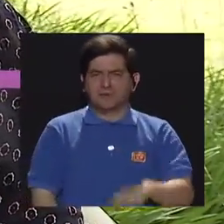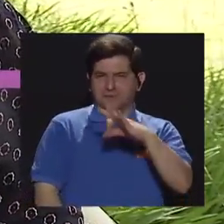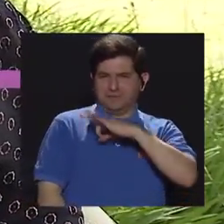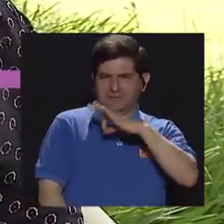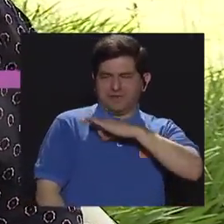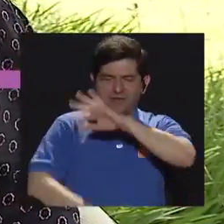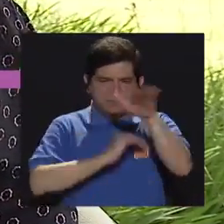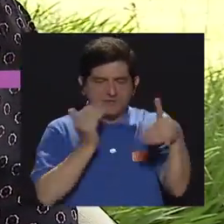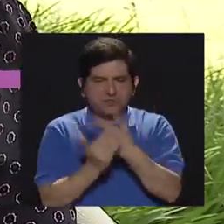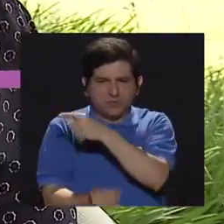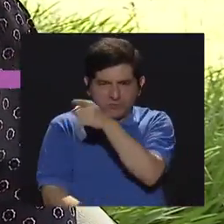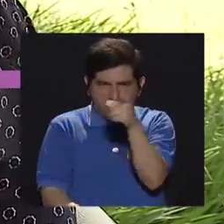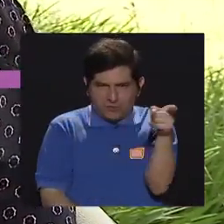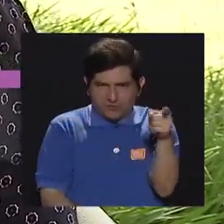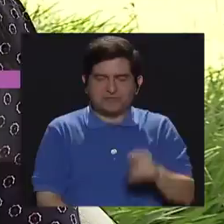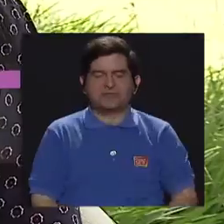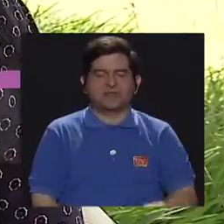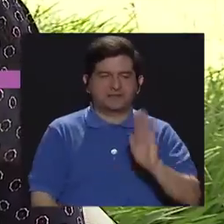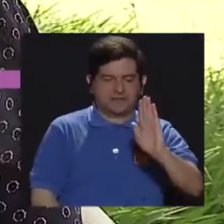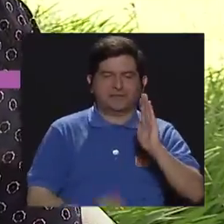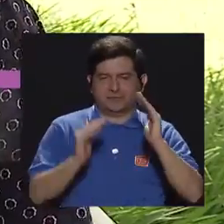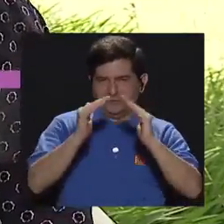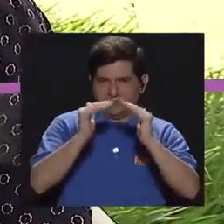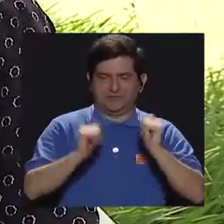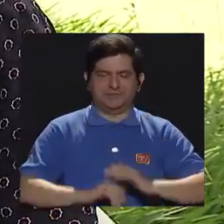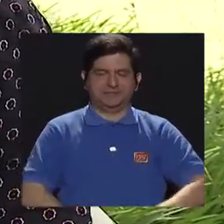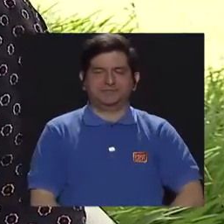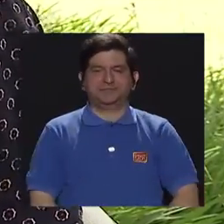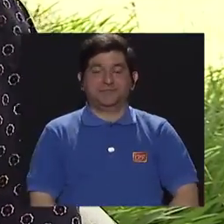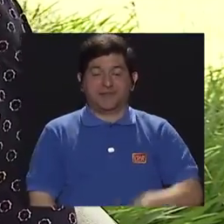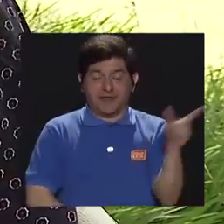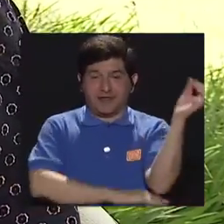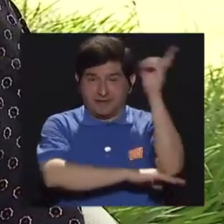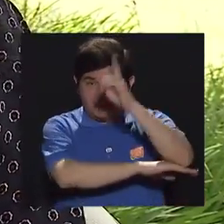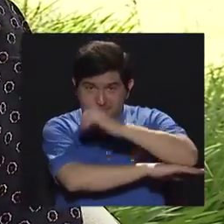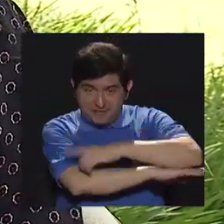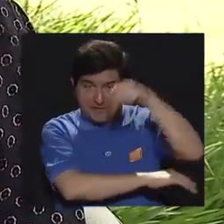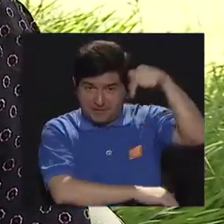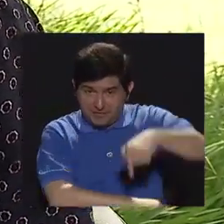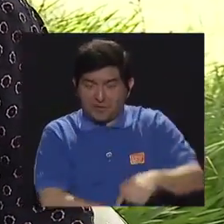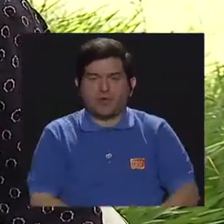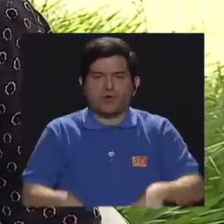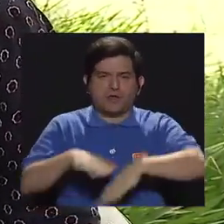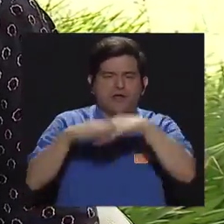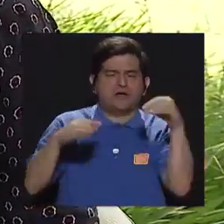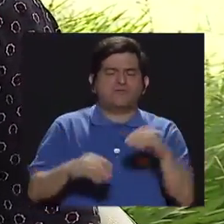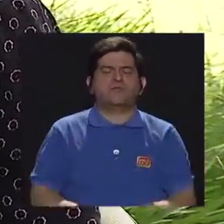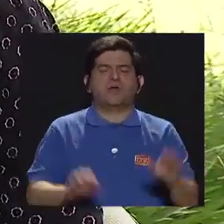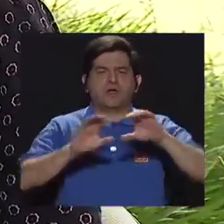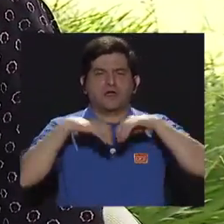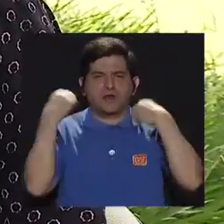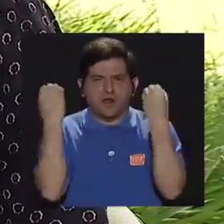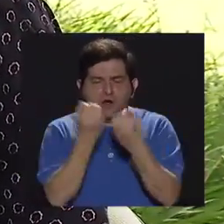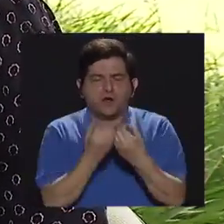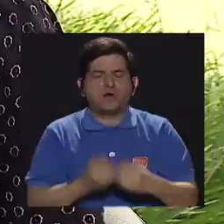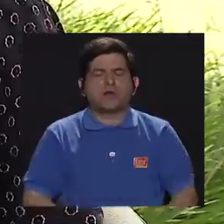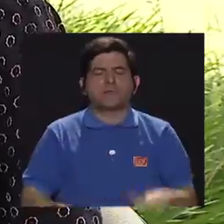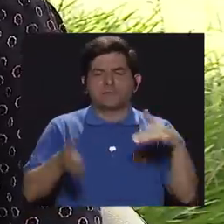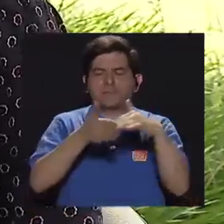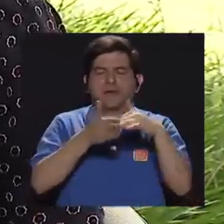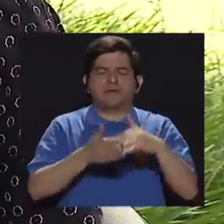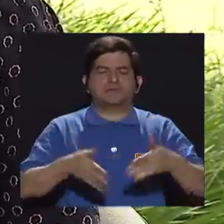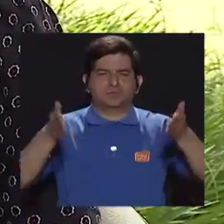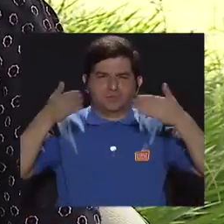bienestar de todas y todas allá en casa. El día de hoy nos encontramos en las afueras de la Organización para Estudios